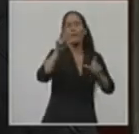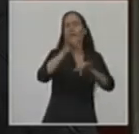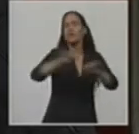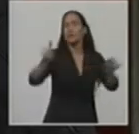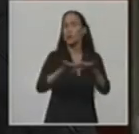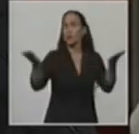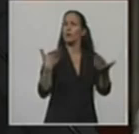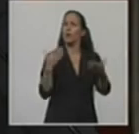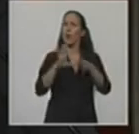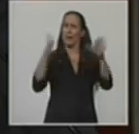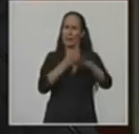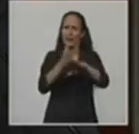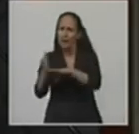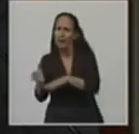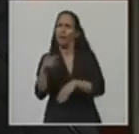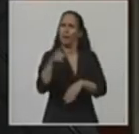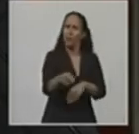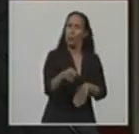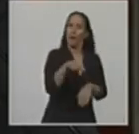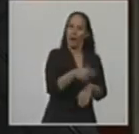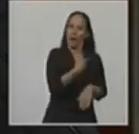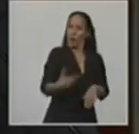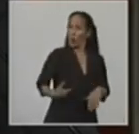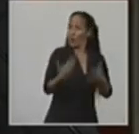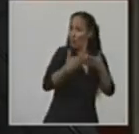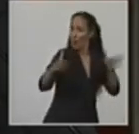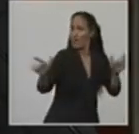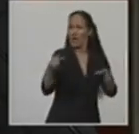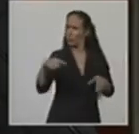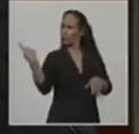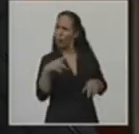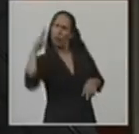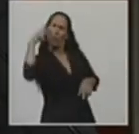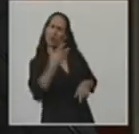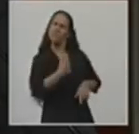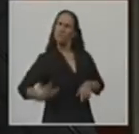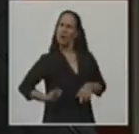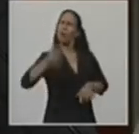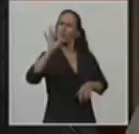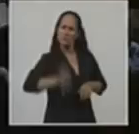que junto a la política de gobierno abierto, tengamos un Estado transparente y abierto a la colaboración.